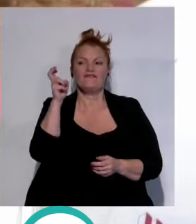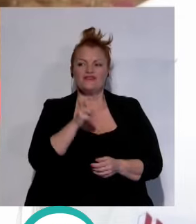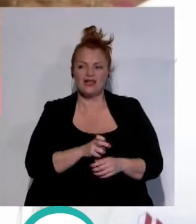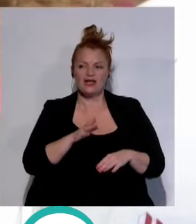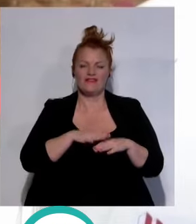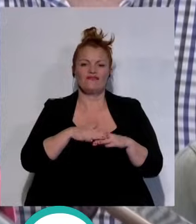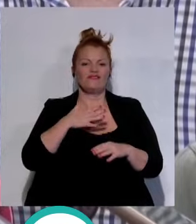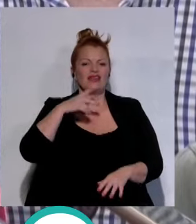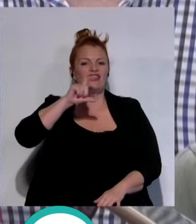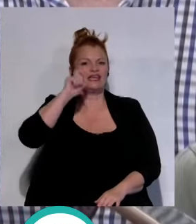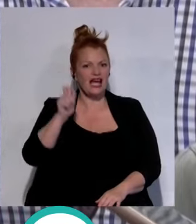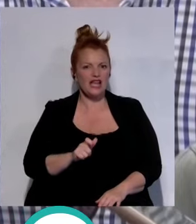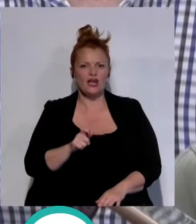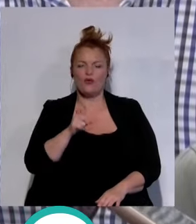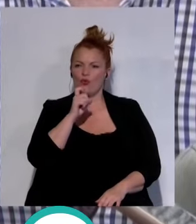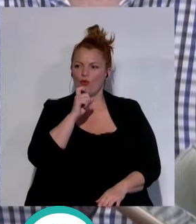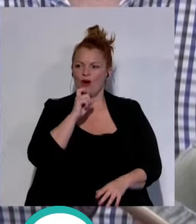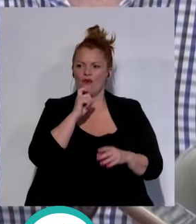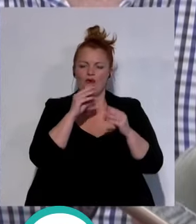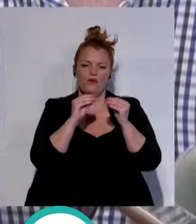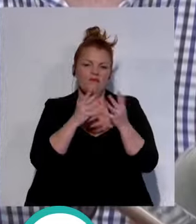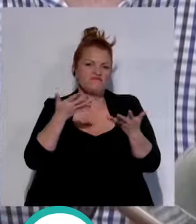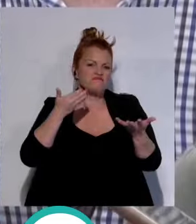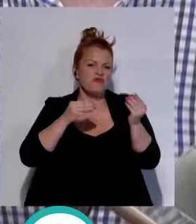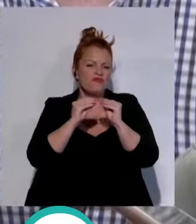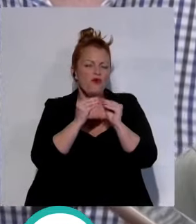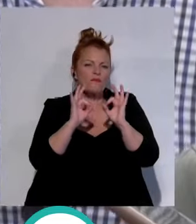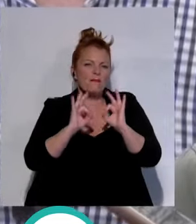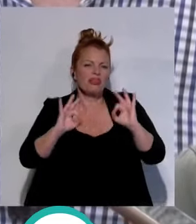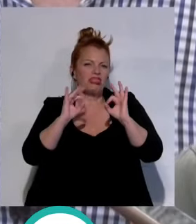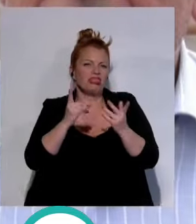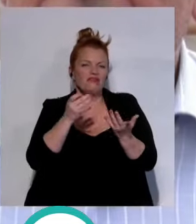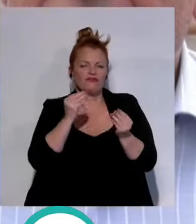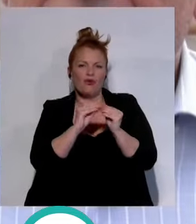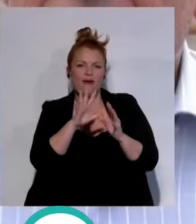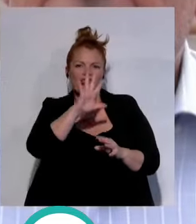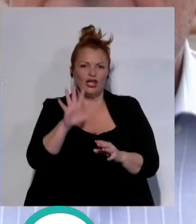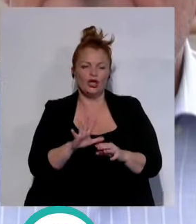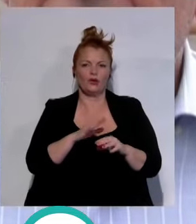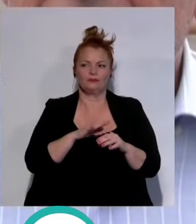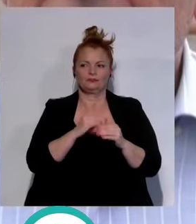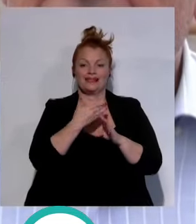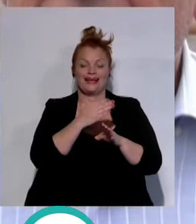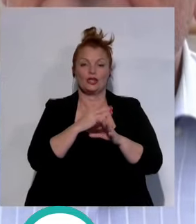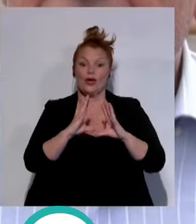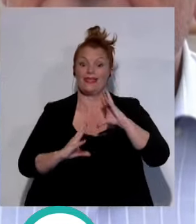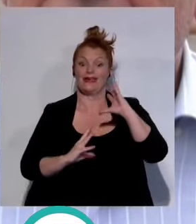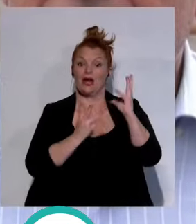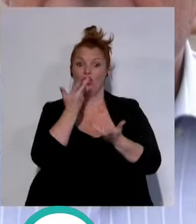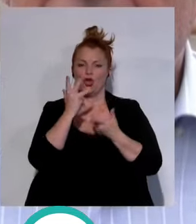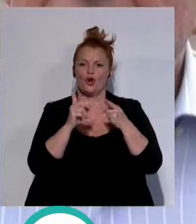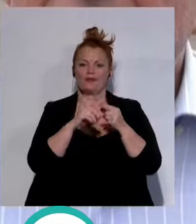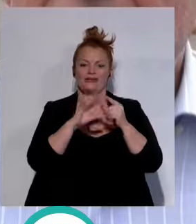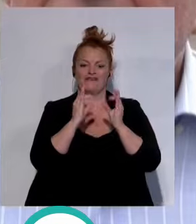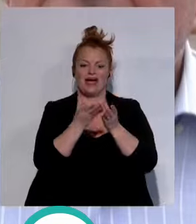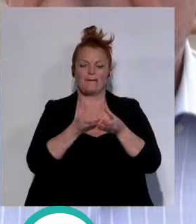Italia es una forma Lamboglia 5 una determinación por forma uno de los restos de incineración estaban en una